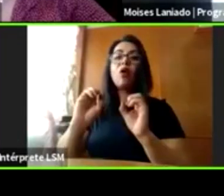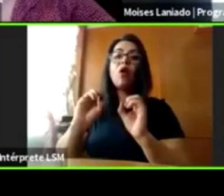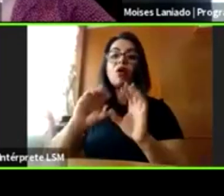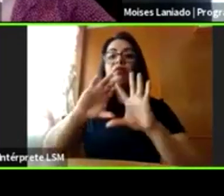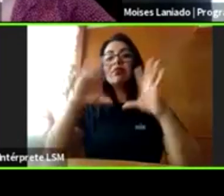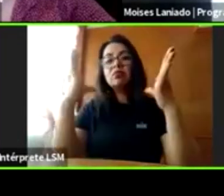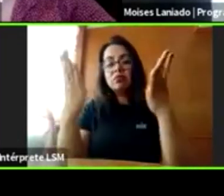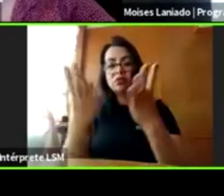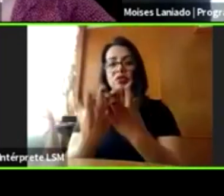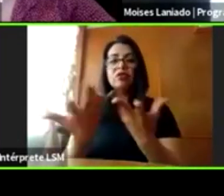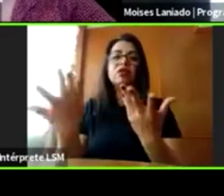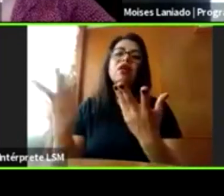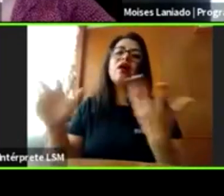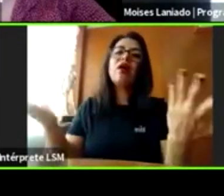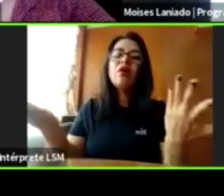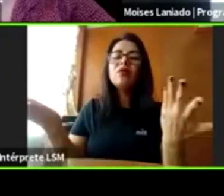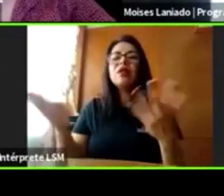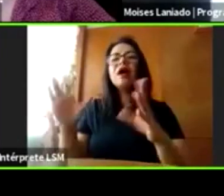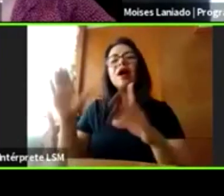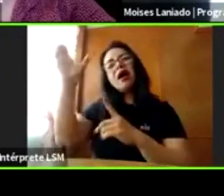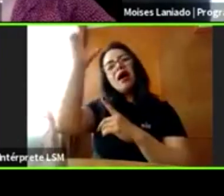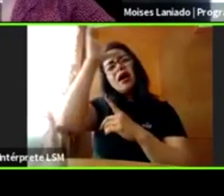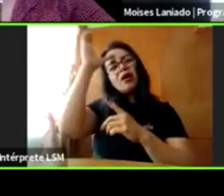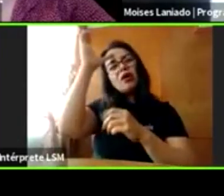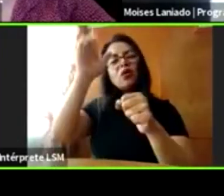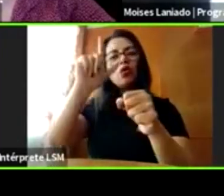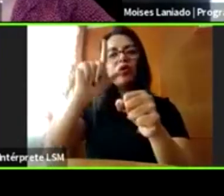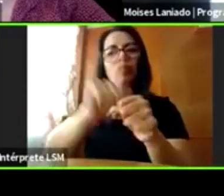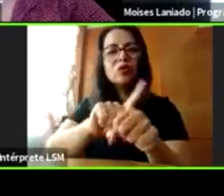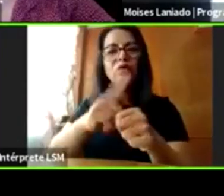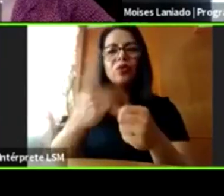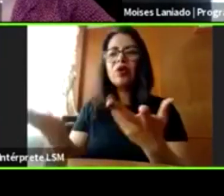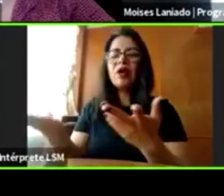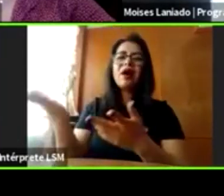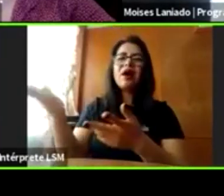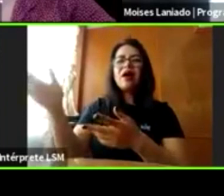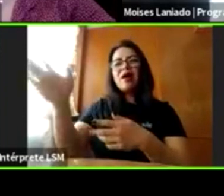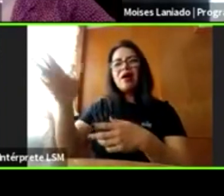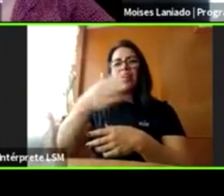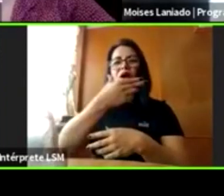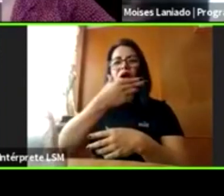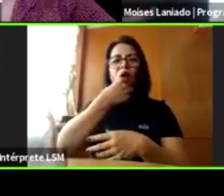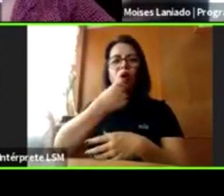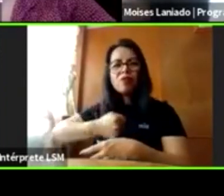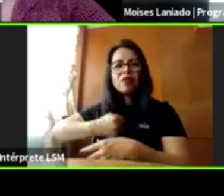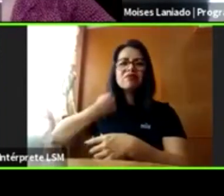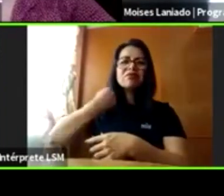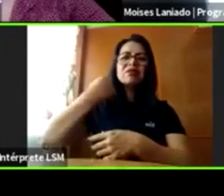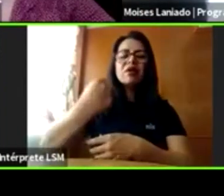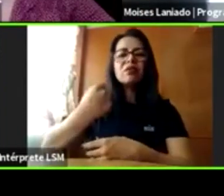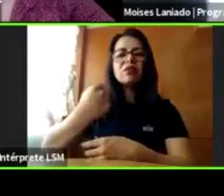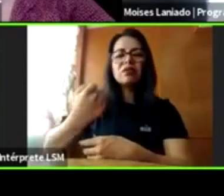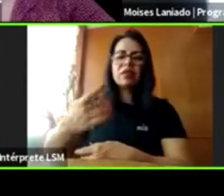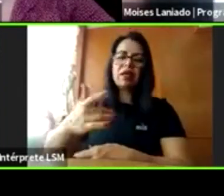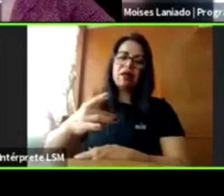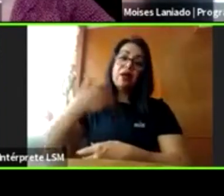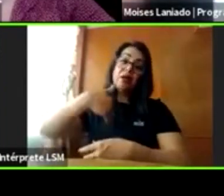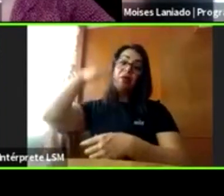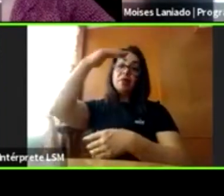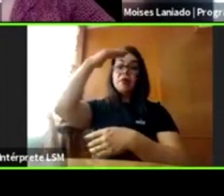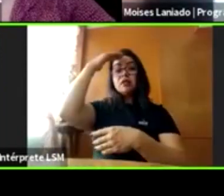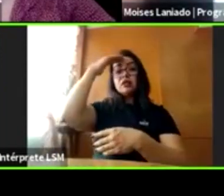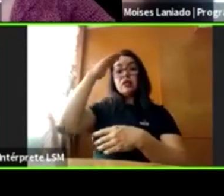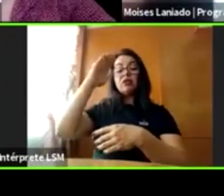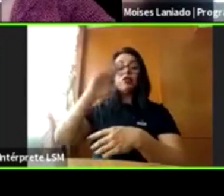y esa cultura patriarcal nos hace ser machistas y nos hace pensar que como hombres tenemos cierto poder sobre las mujeres.